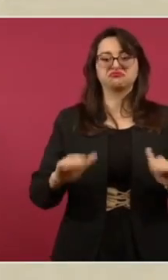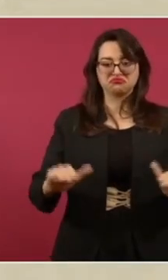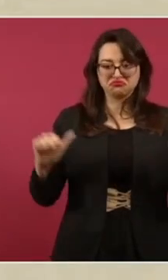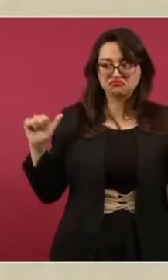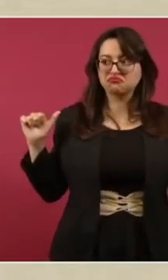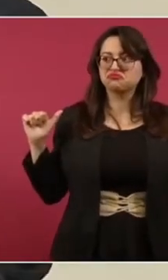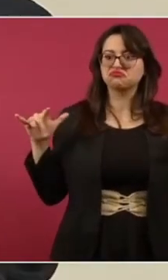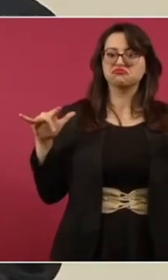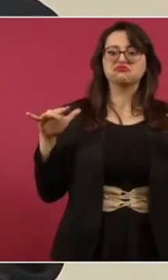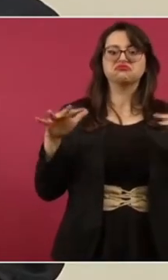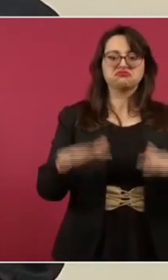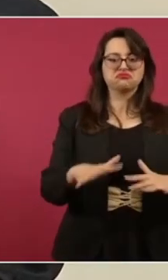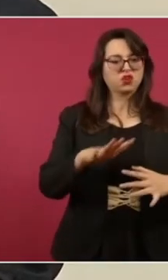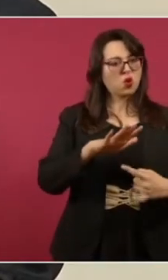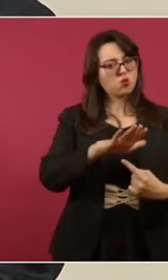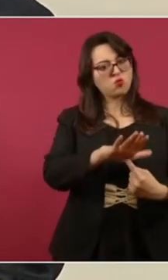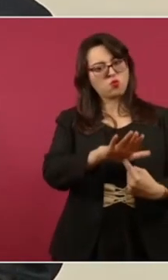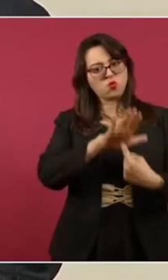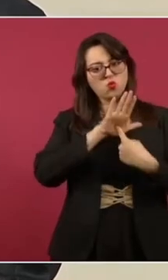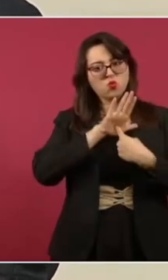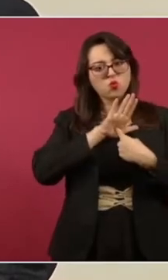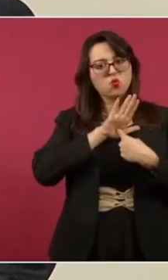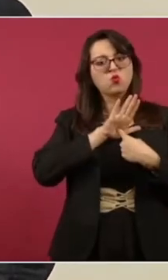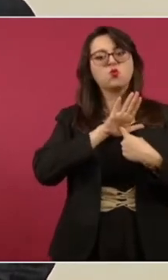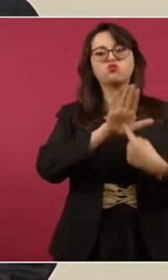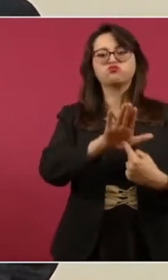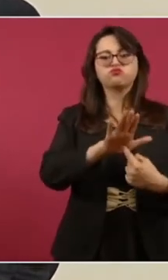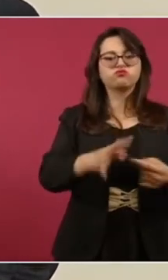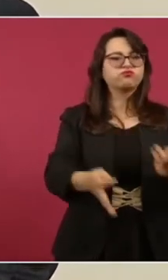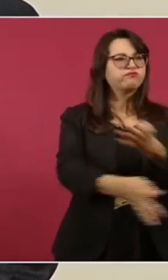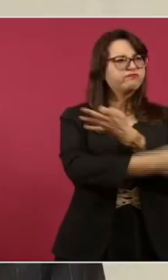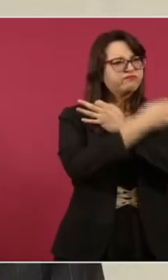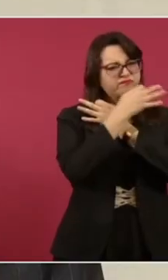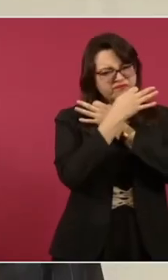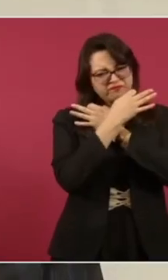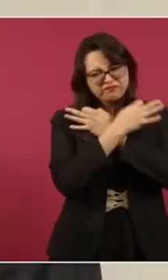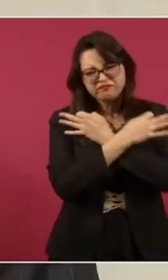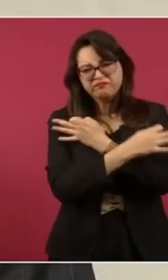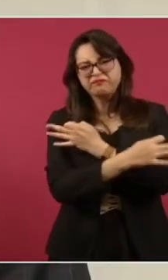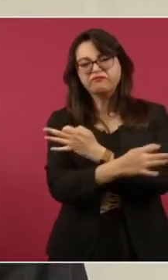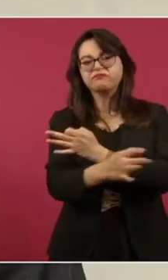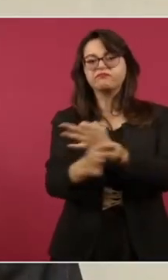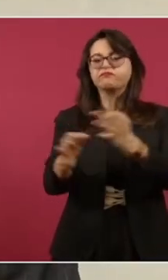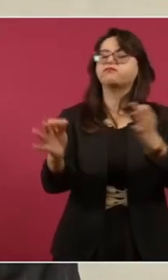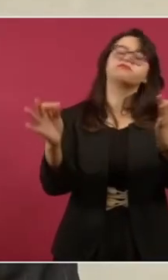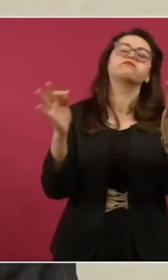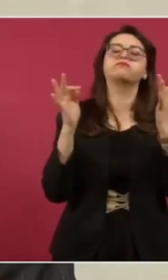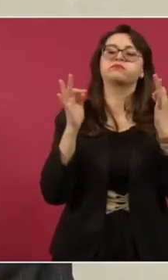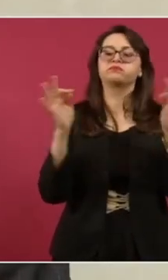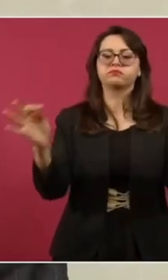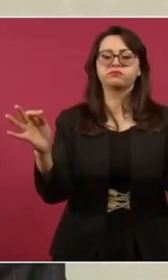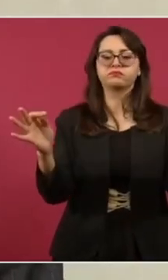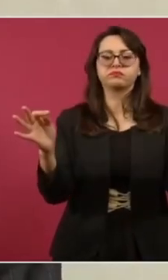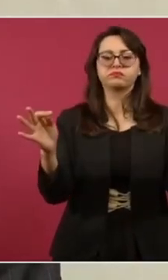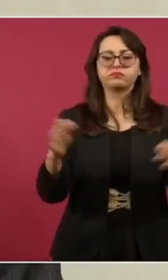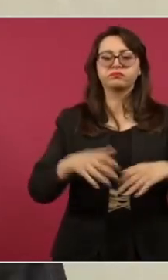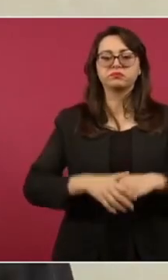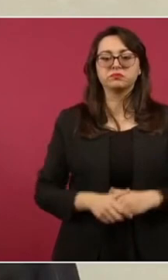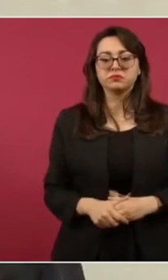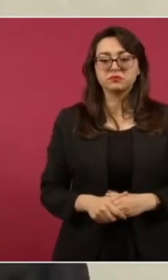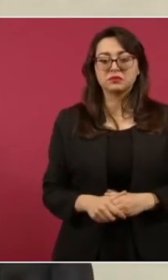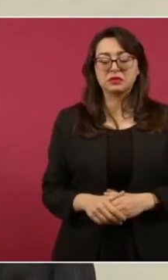exclamamos a los cuatro vientos, nada de